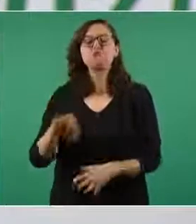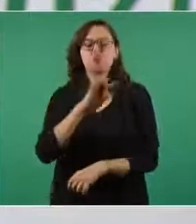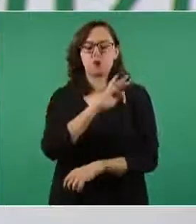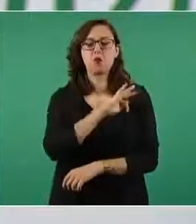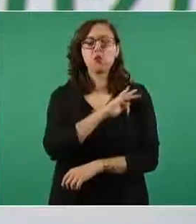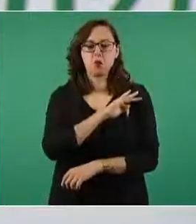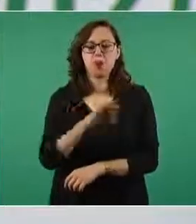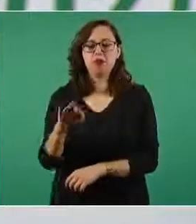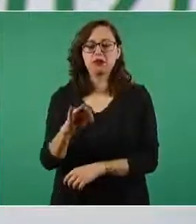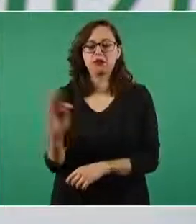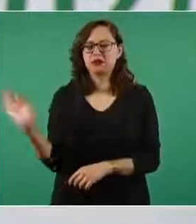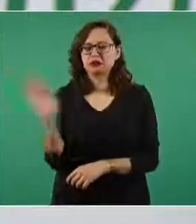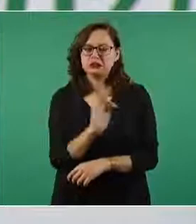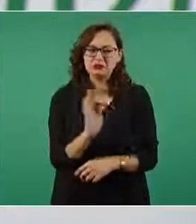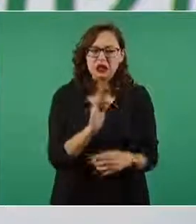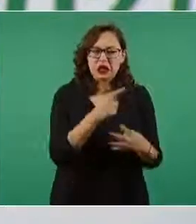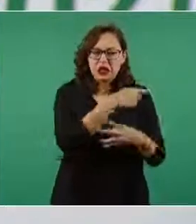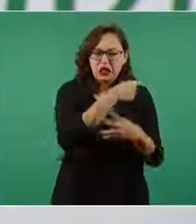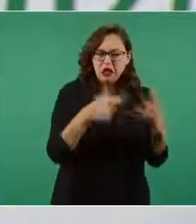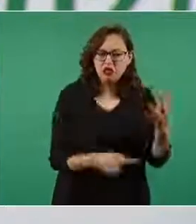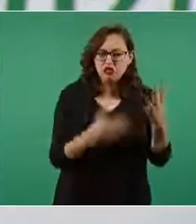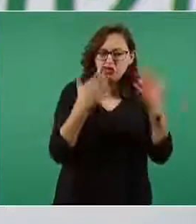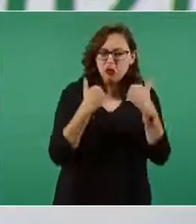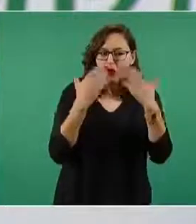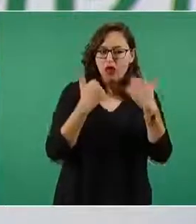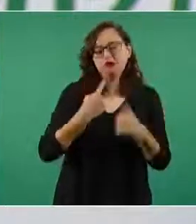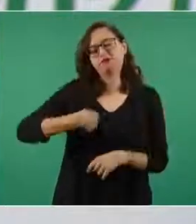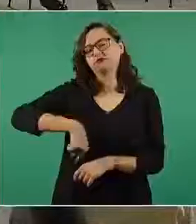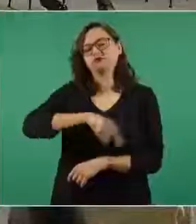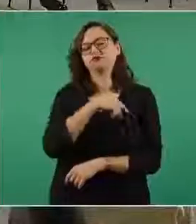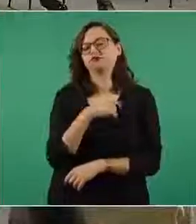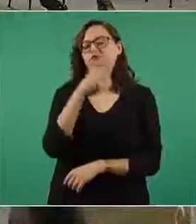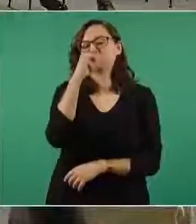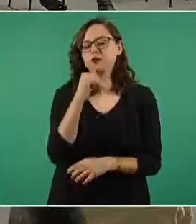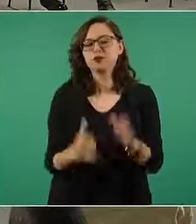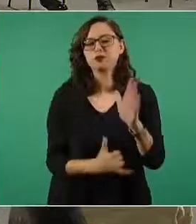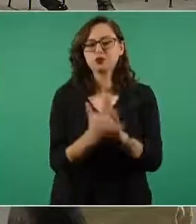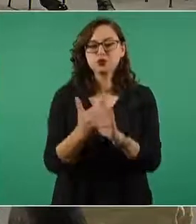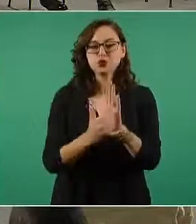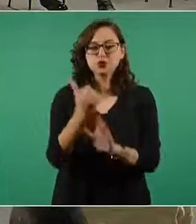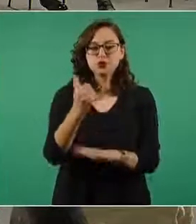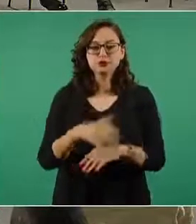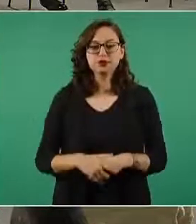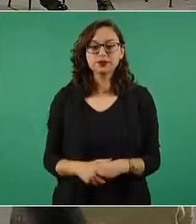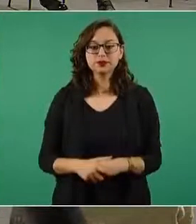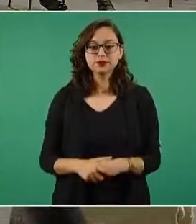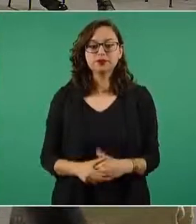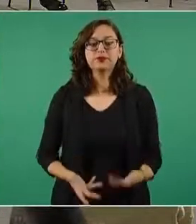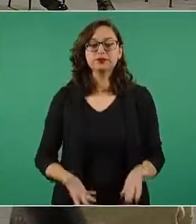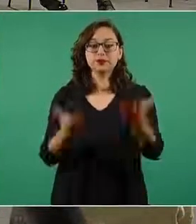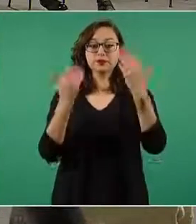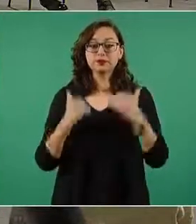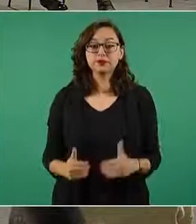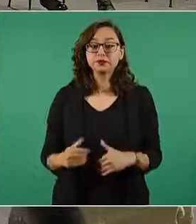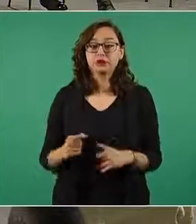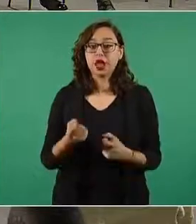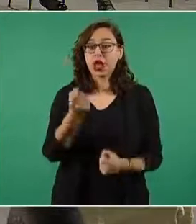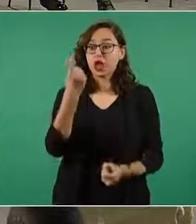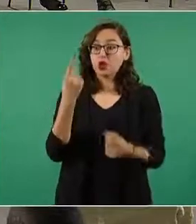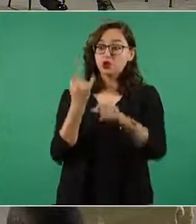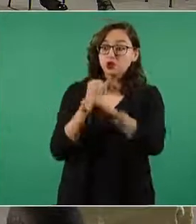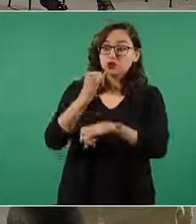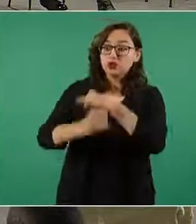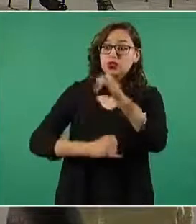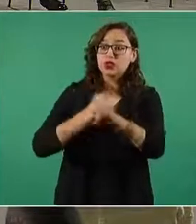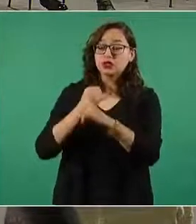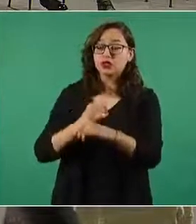si no no estaríamos en esta gran empresa por otra parte en relación con los comentarios de las aerolíneas ustedes han